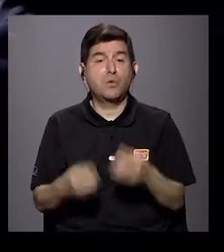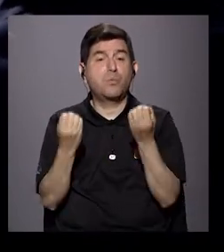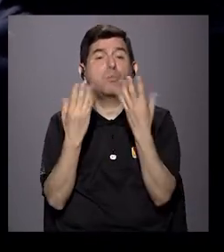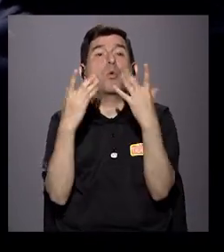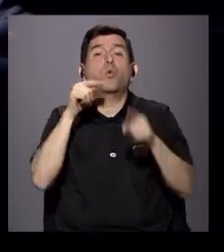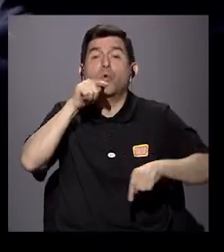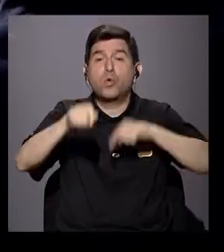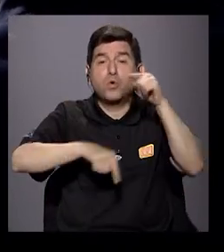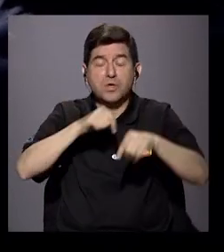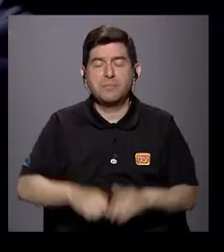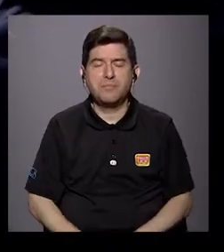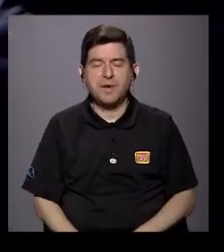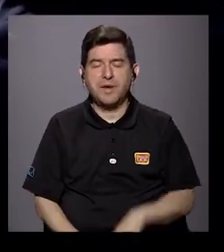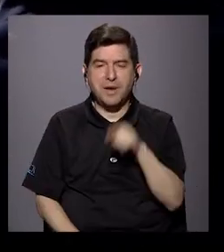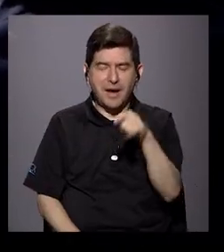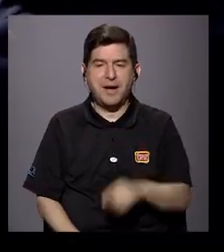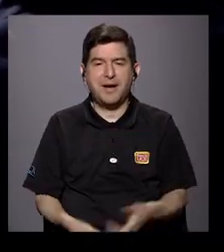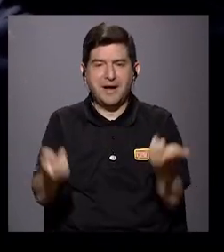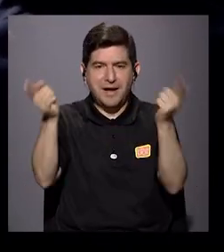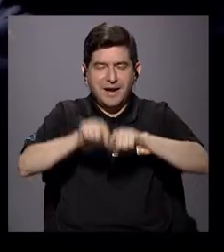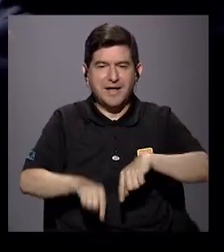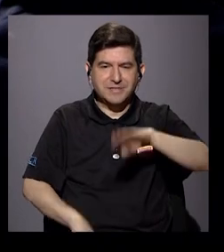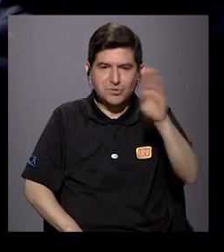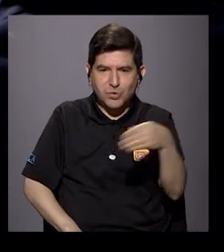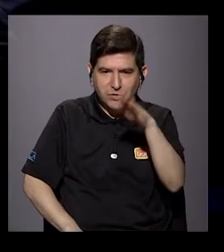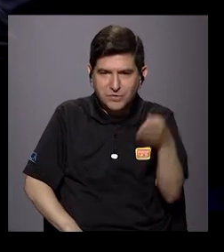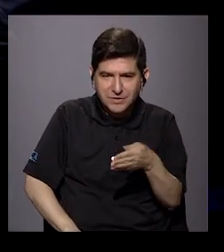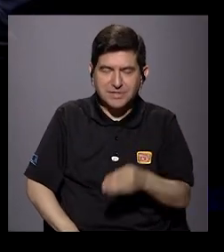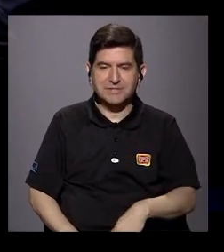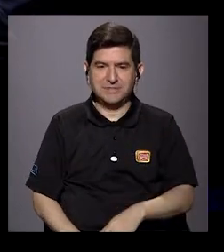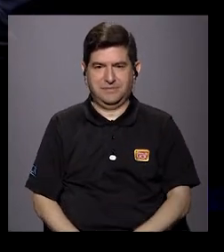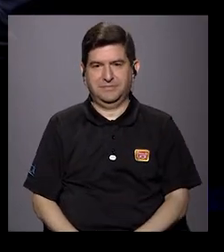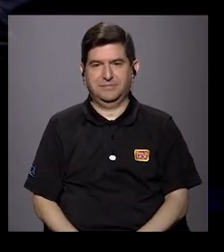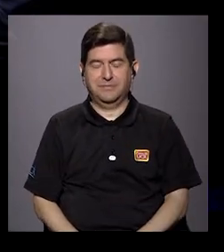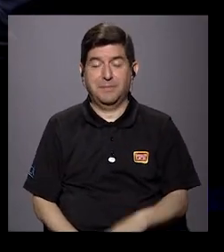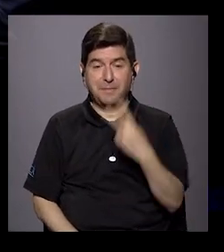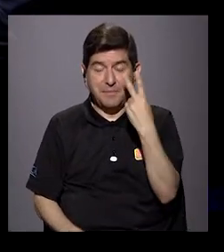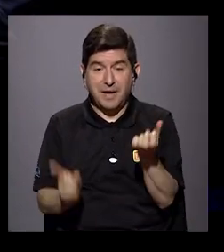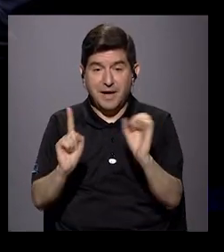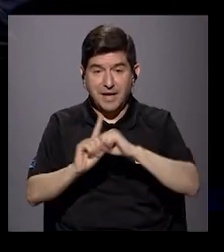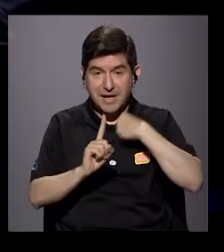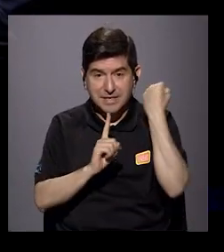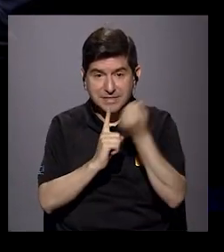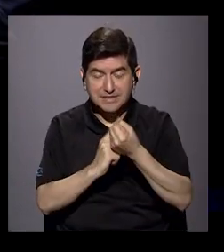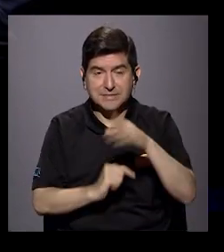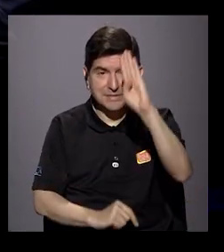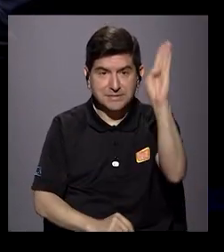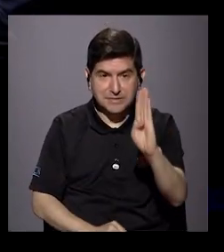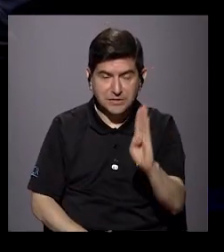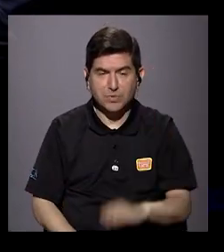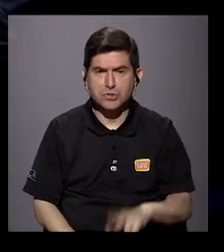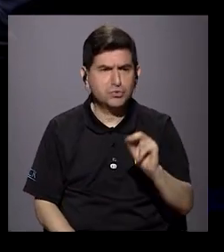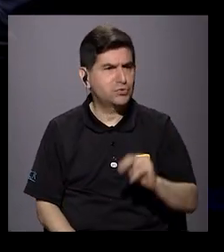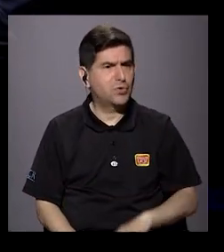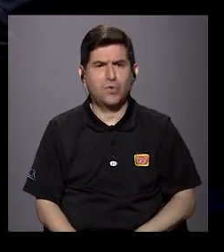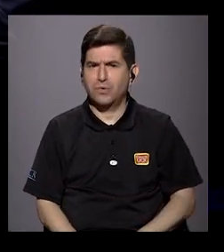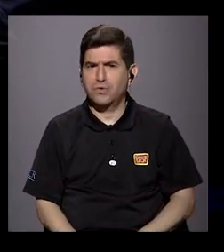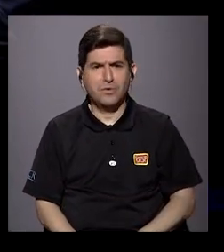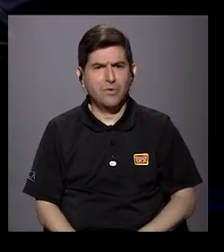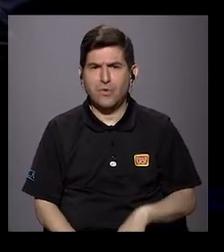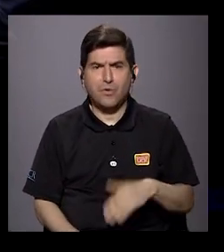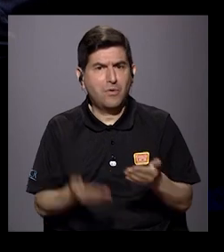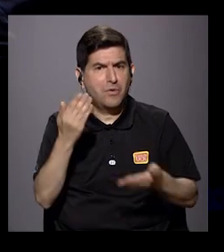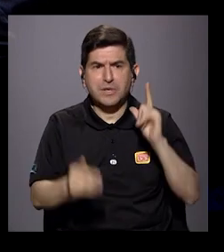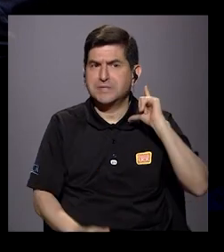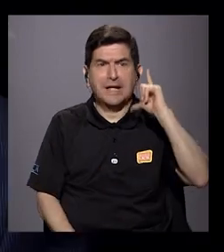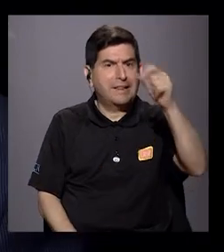recibido muchas críticas en torno a ese mentazo. Entonces vea que lo que sucedió en Brasil no estamos tan lejos, don